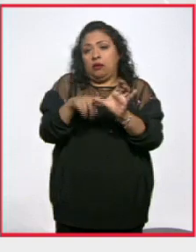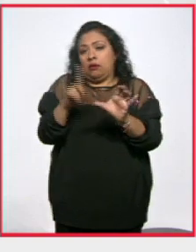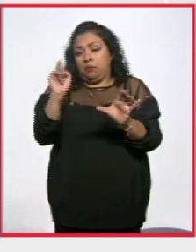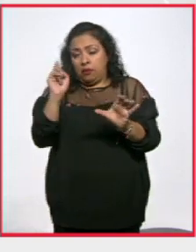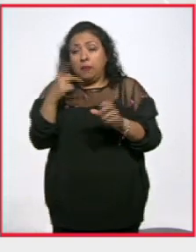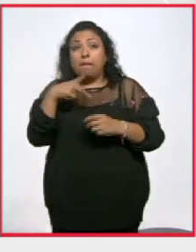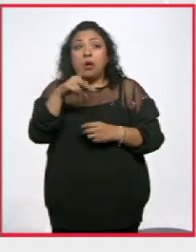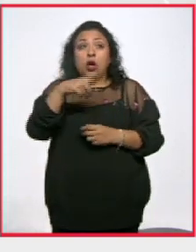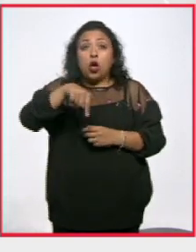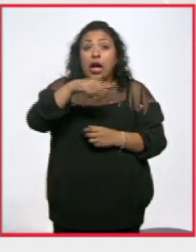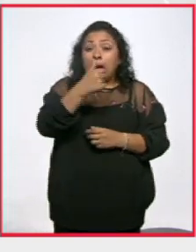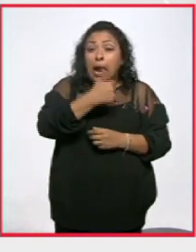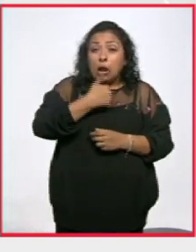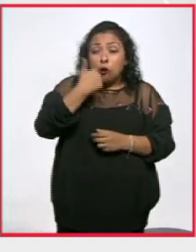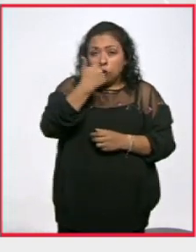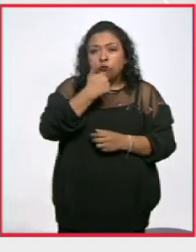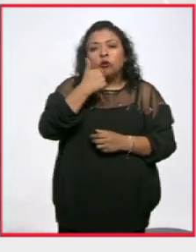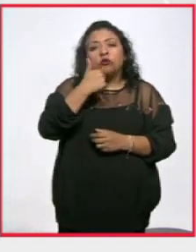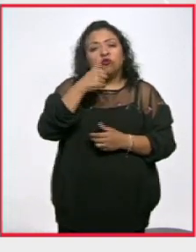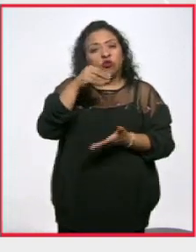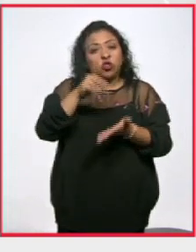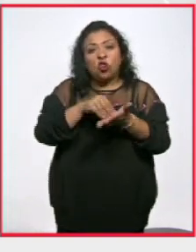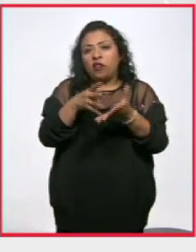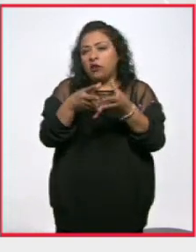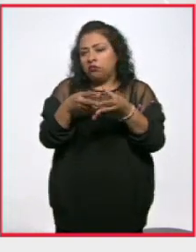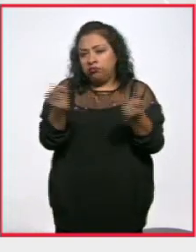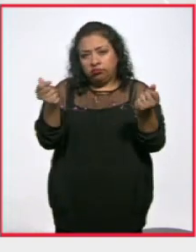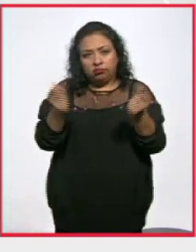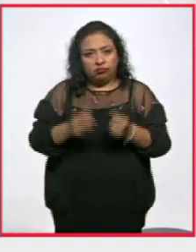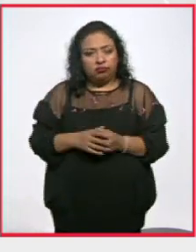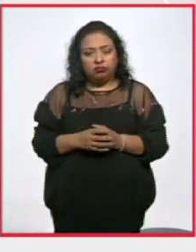Pero los estudiantes siguen siendo ausencias.